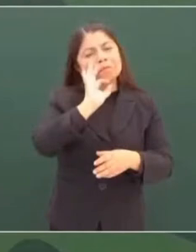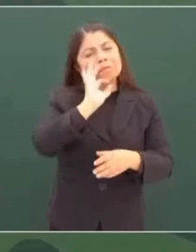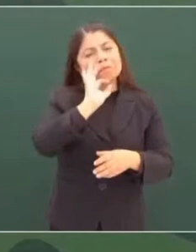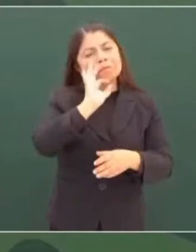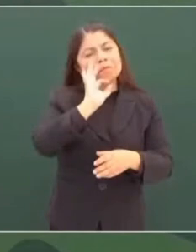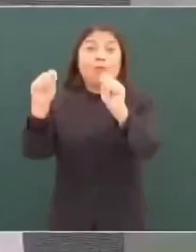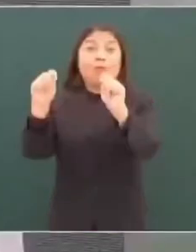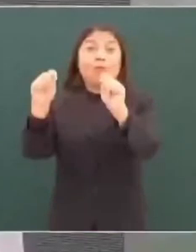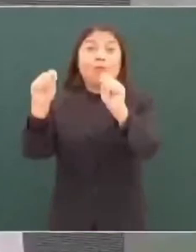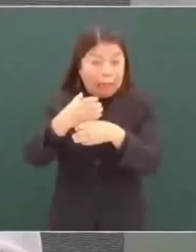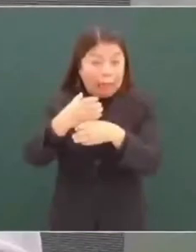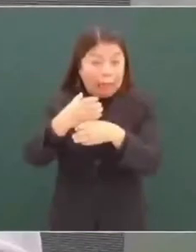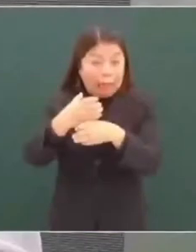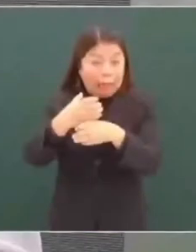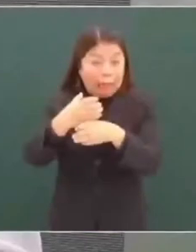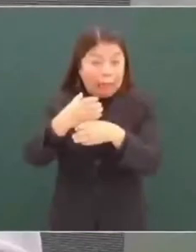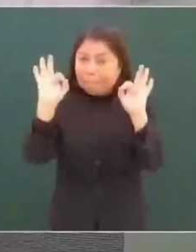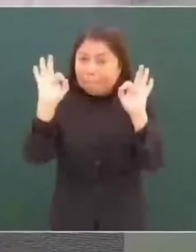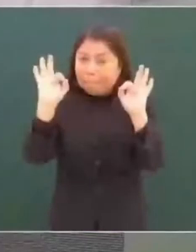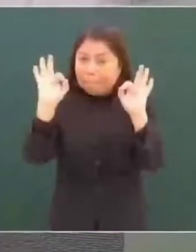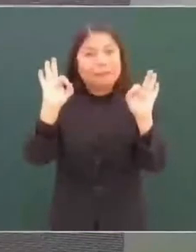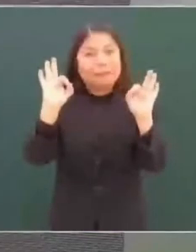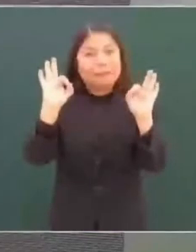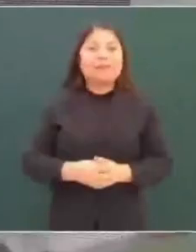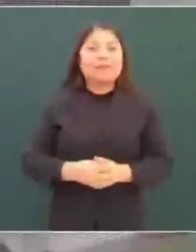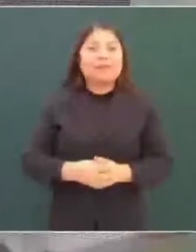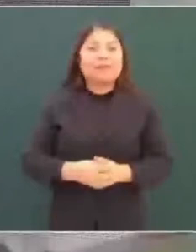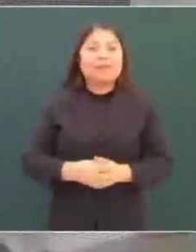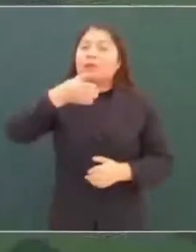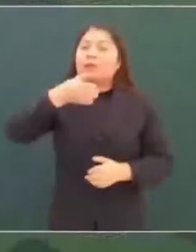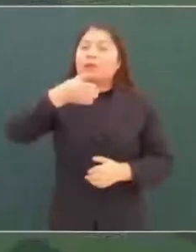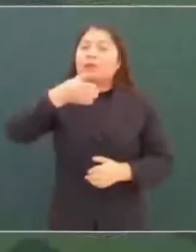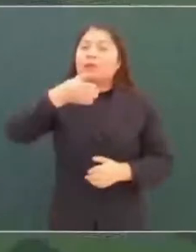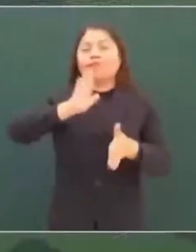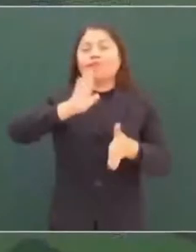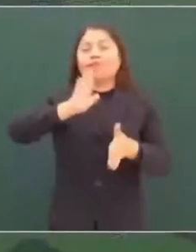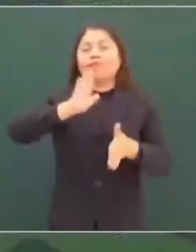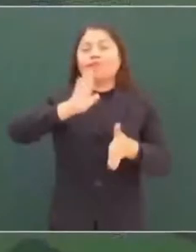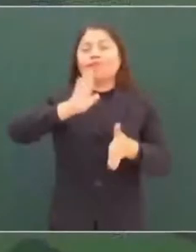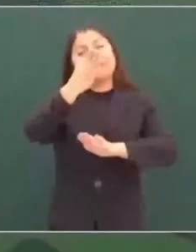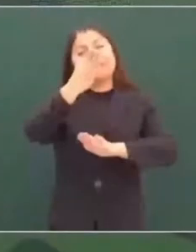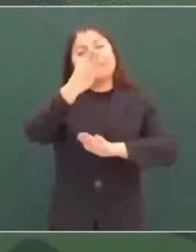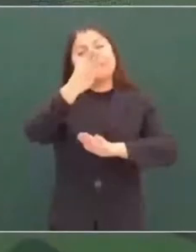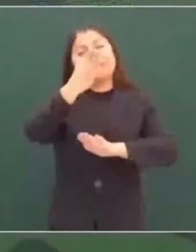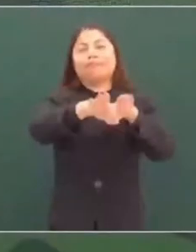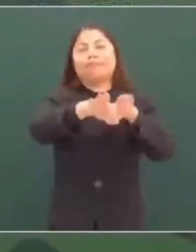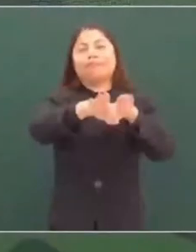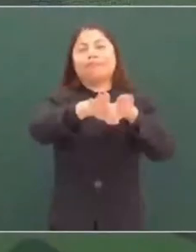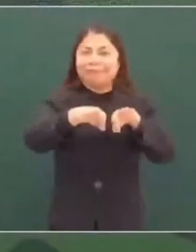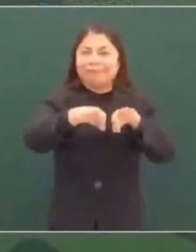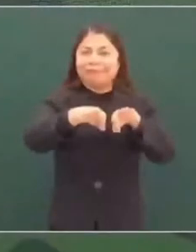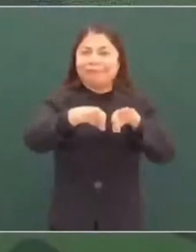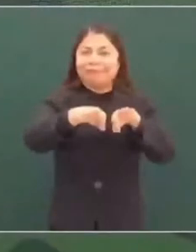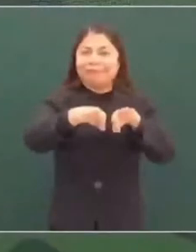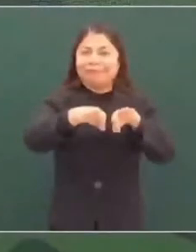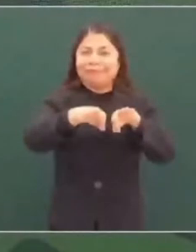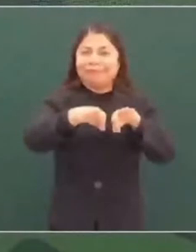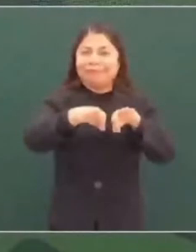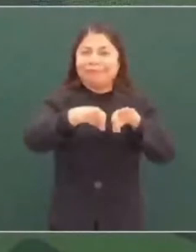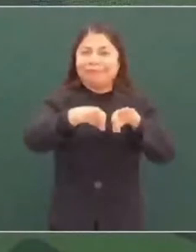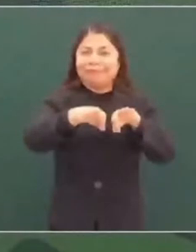Nos fuimos a trabajar y de regreso le dije a Rafael Marín, con él andaba yo.